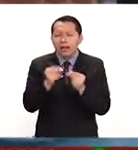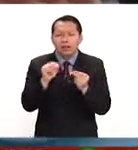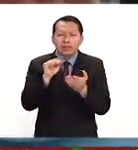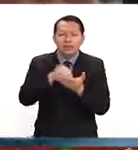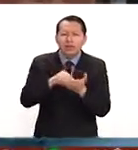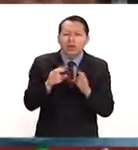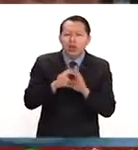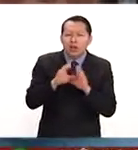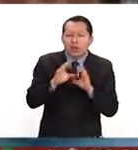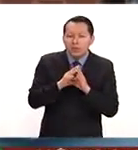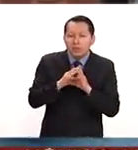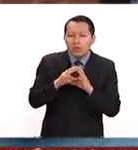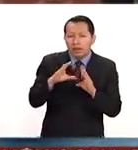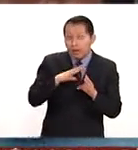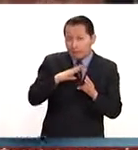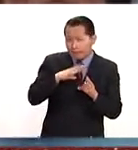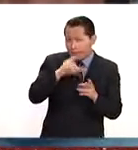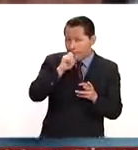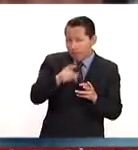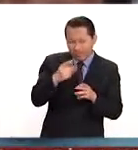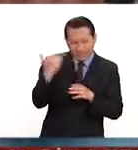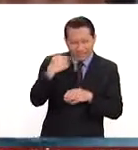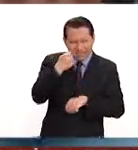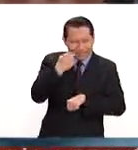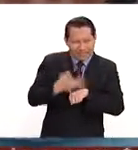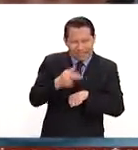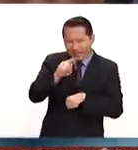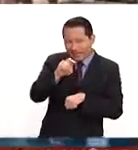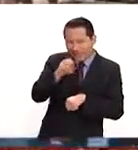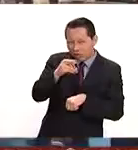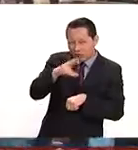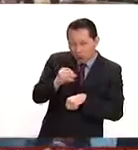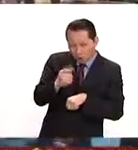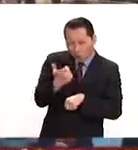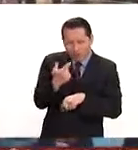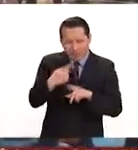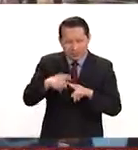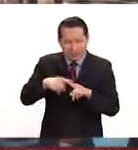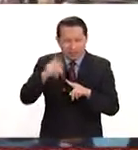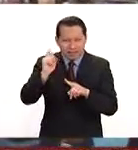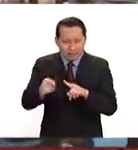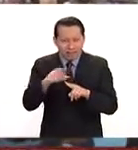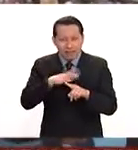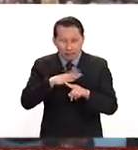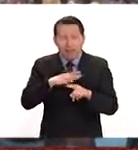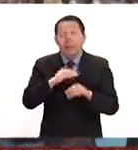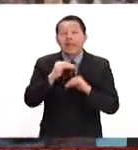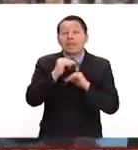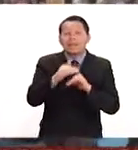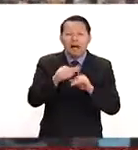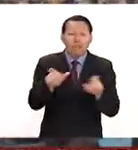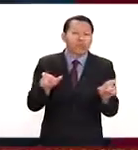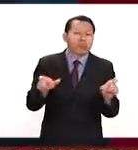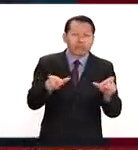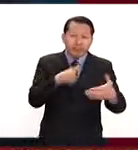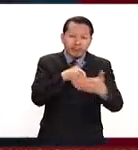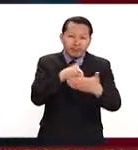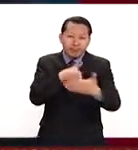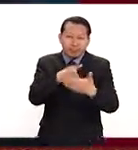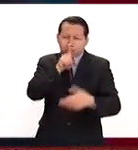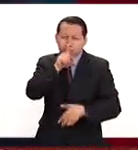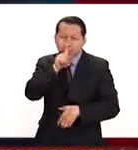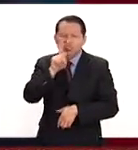secretario del Tesoro, Steven Manucci, no es necesariamente limitar las importaciones a los Estados Unidos, sino sobre todo